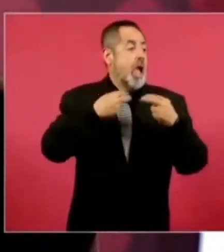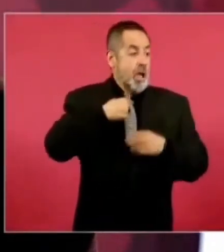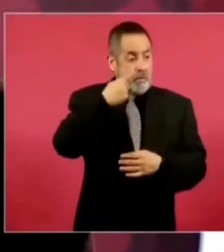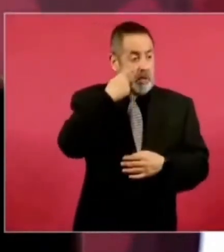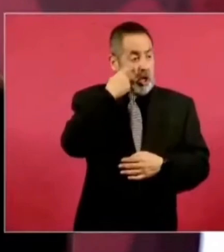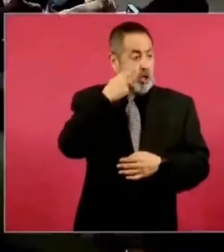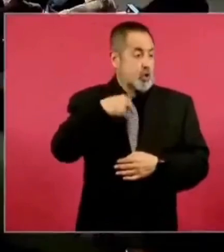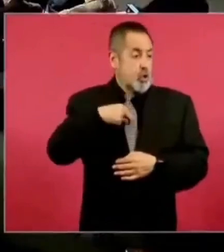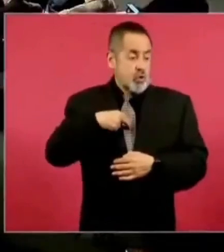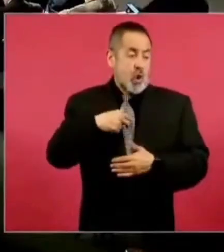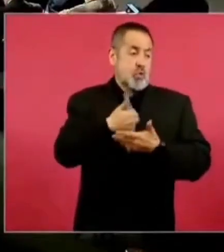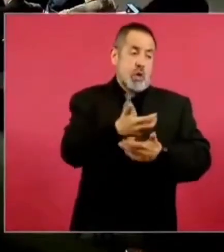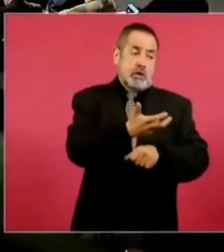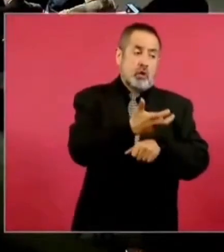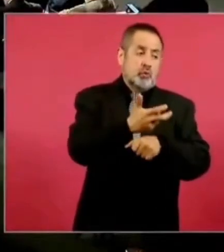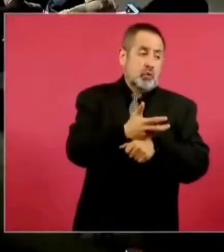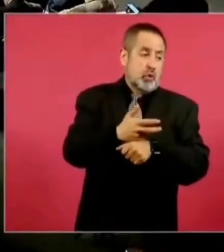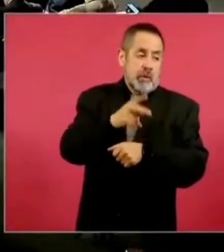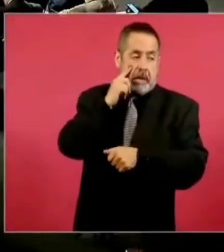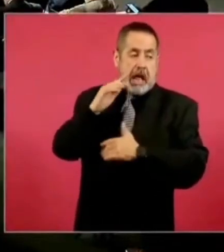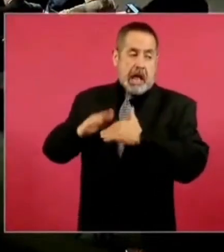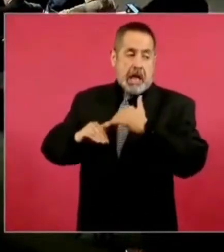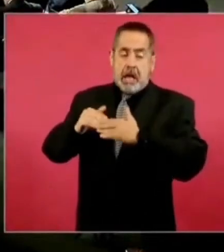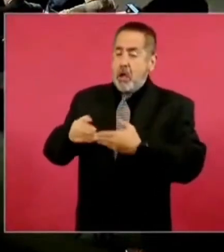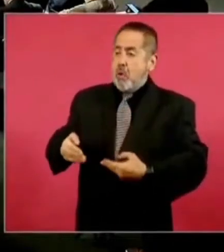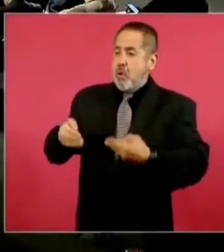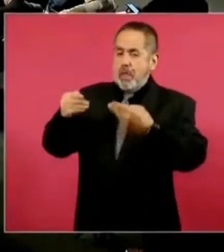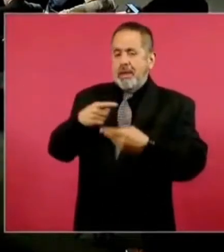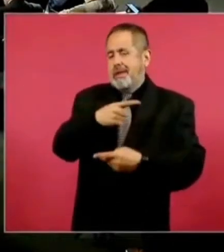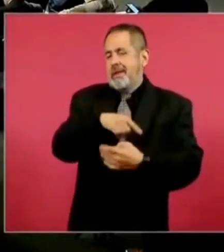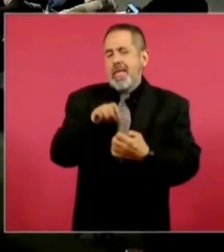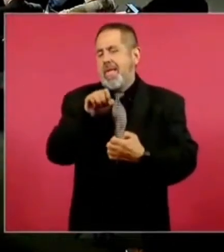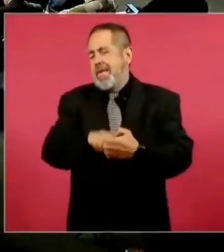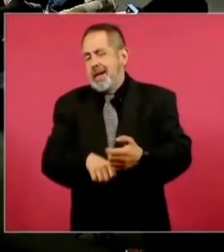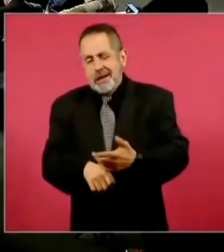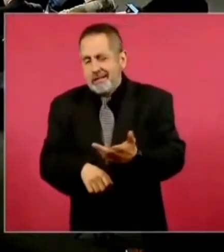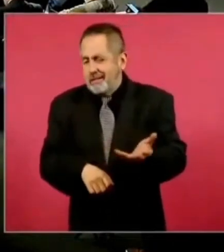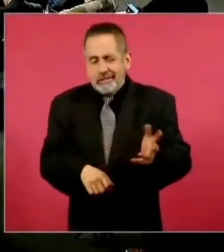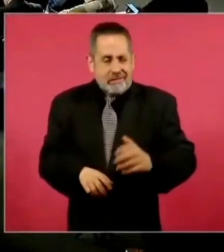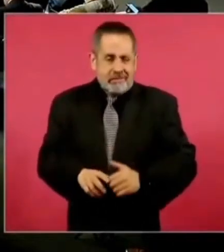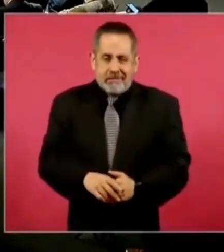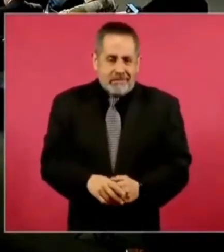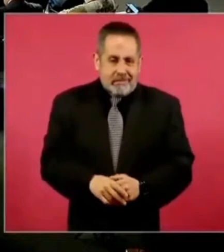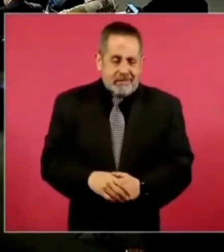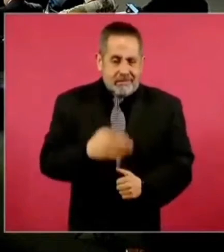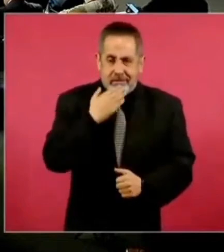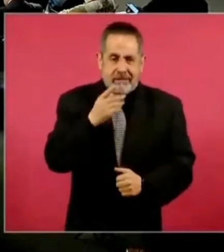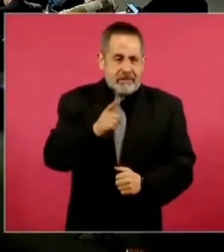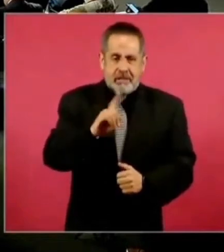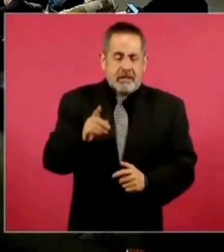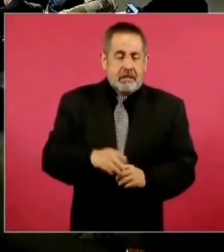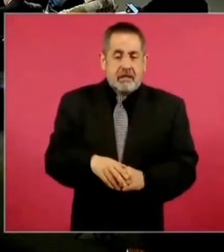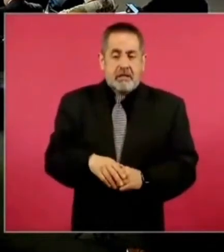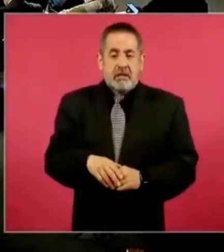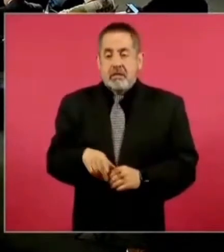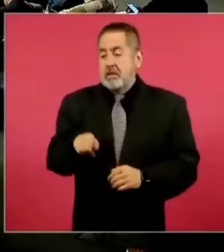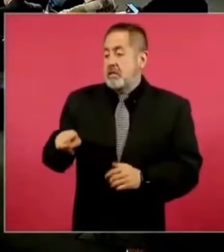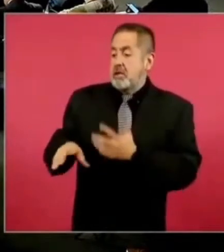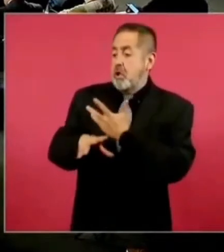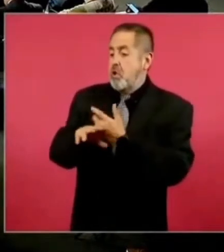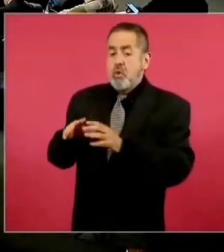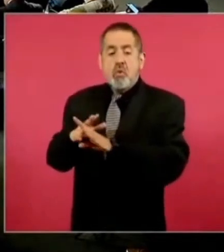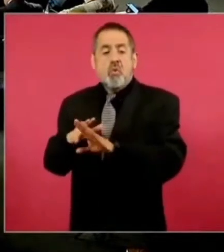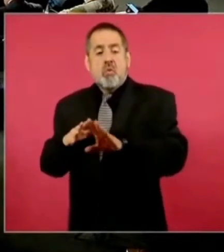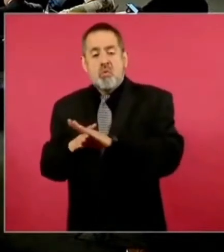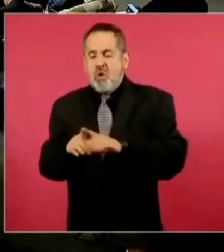para tratar de engañar a sus ciudadanos de que están deteniendo a los migrantes.